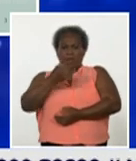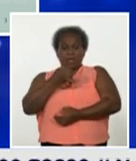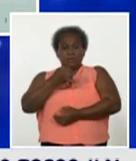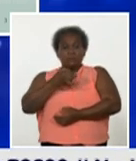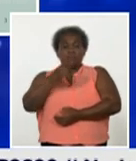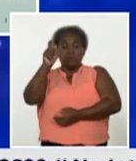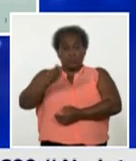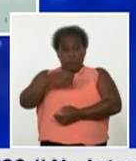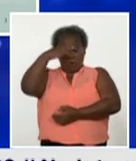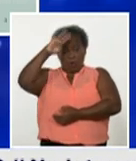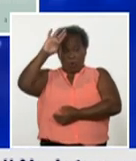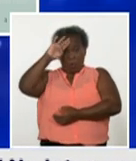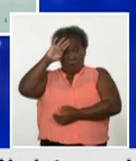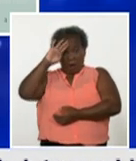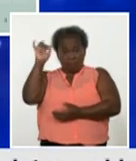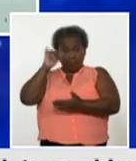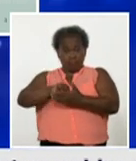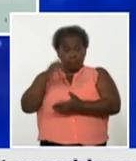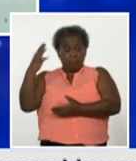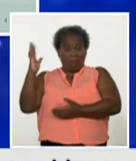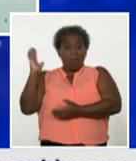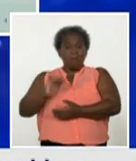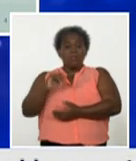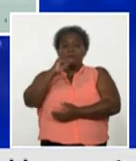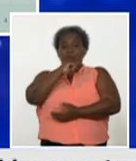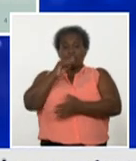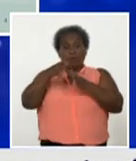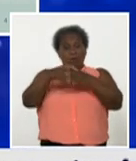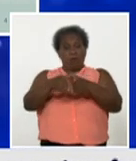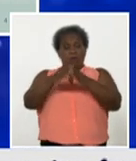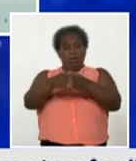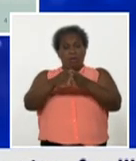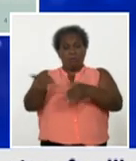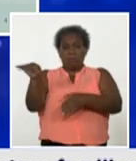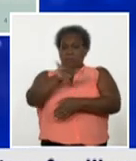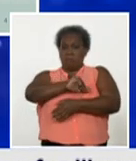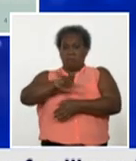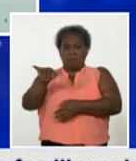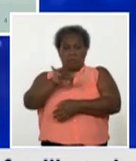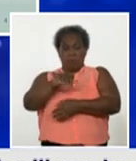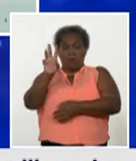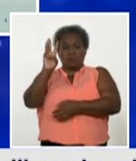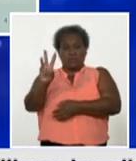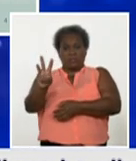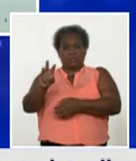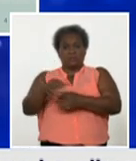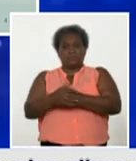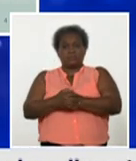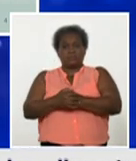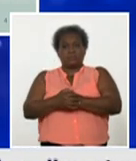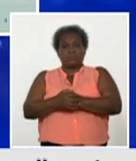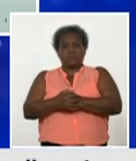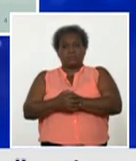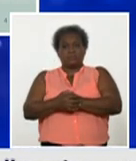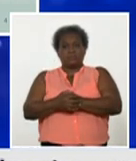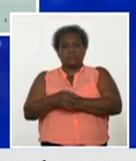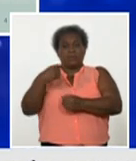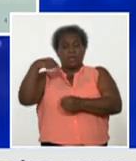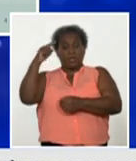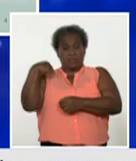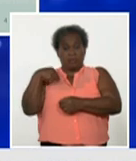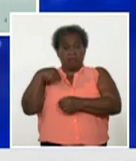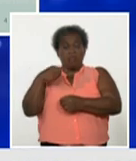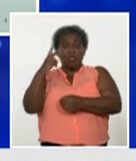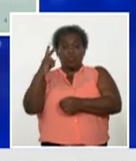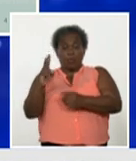procedentes de Rusia. En Granma igualmente los tres casos diagnosticados ayer dos de Bayamo y uno